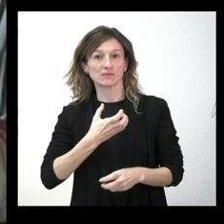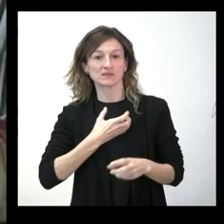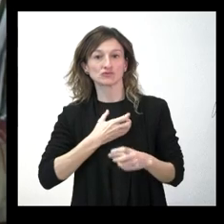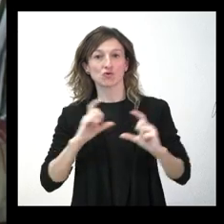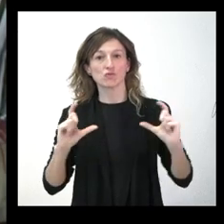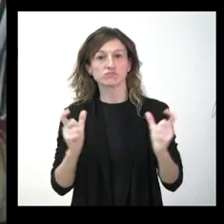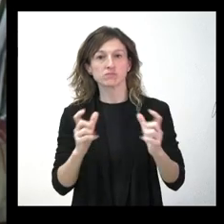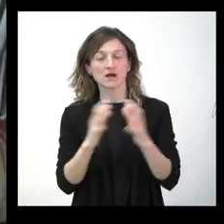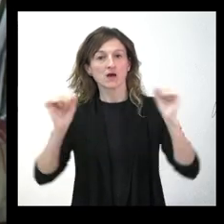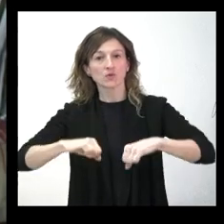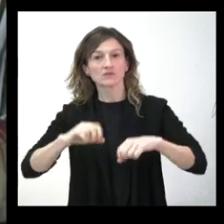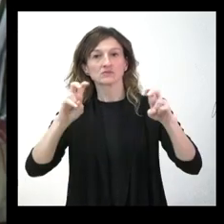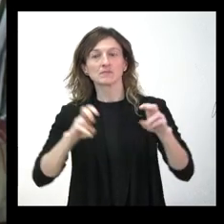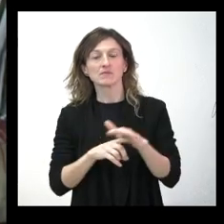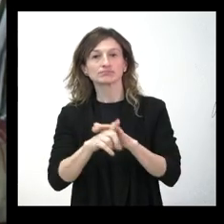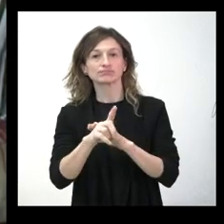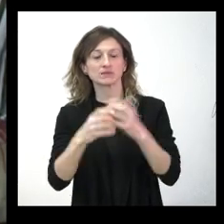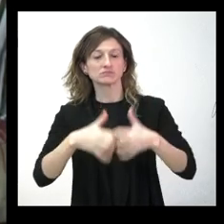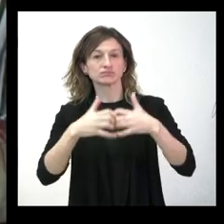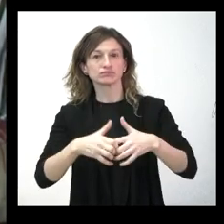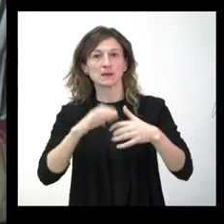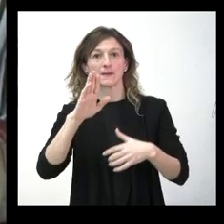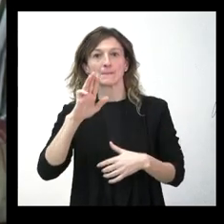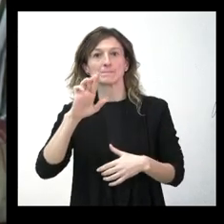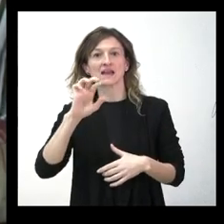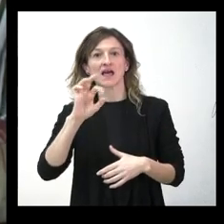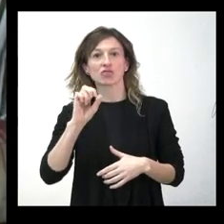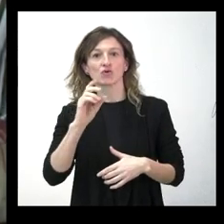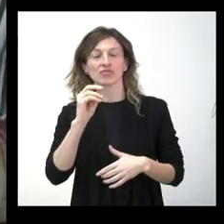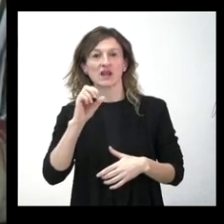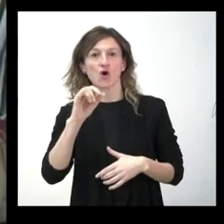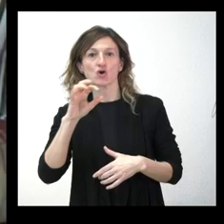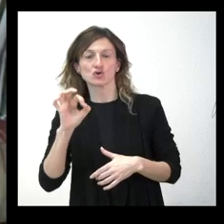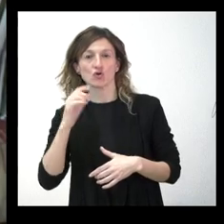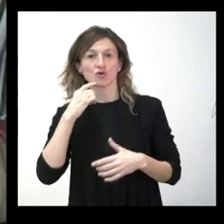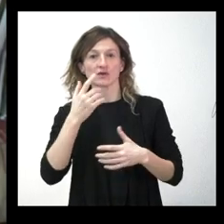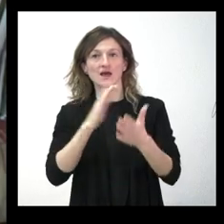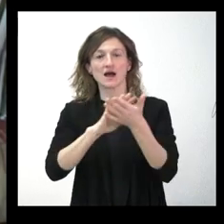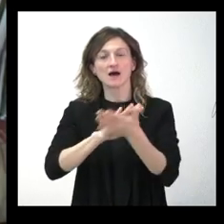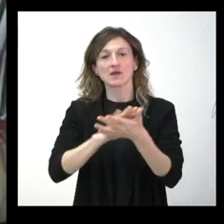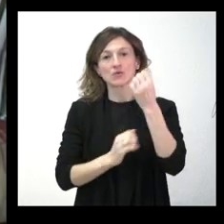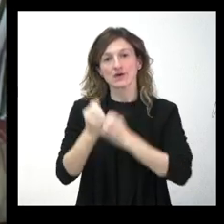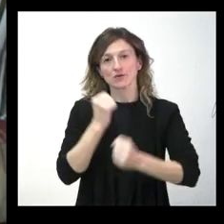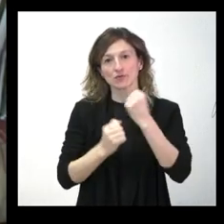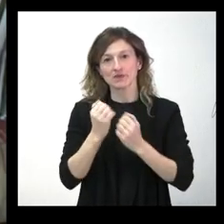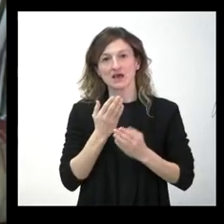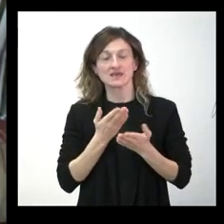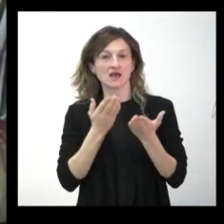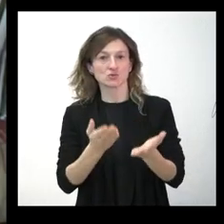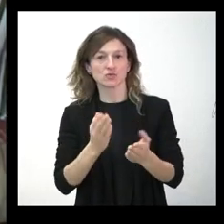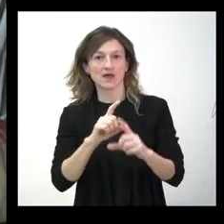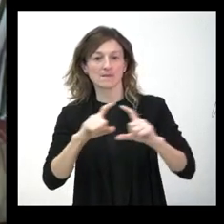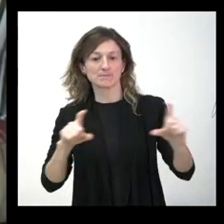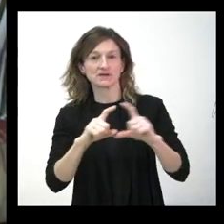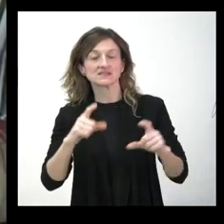para el desarrollo del área industrial de Prado del Hoyo hoy que hemos hablado de economía y de ayuda a empresas y por otro lado ¿qué plazo